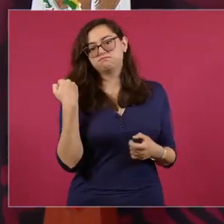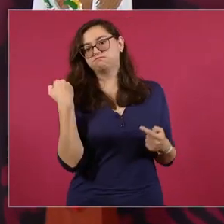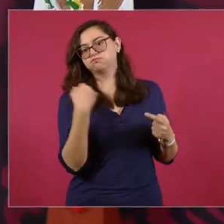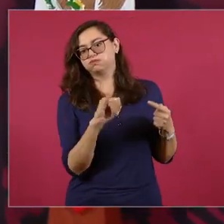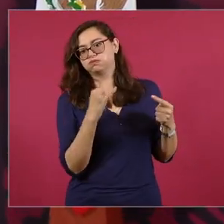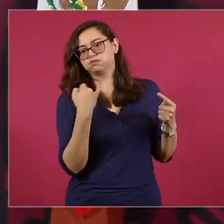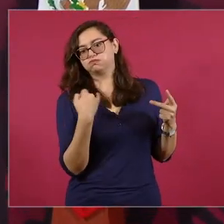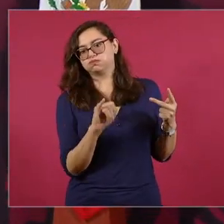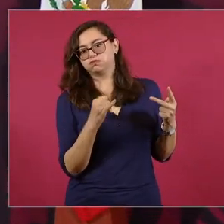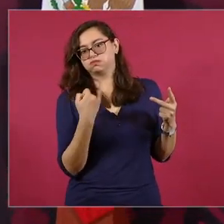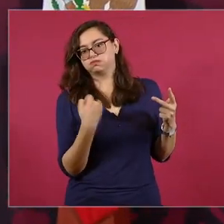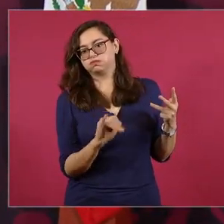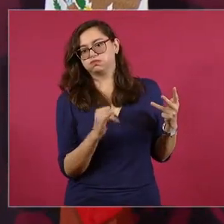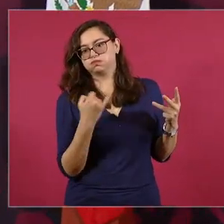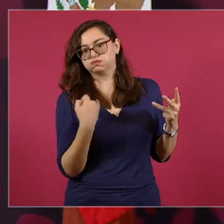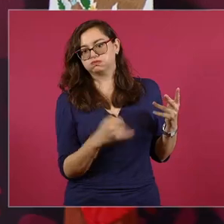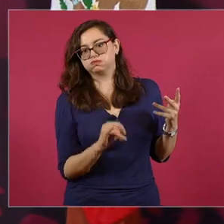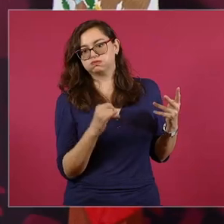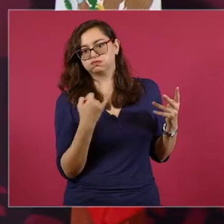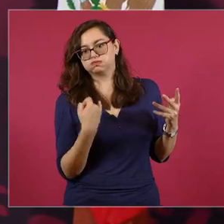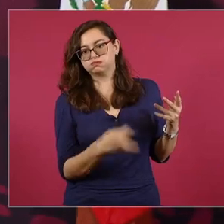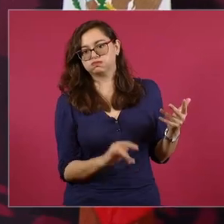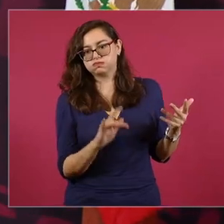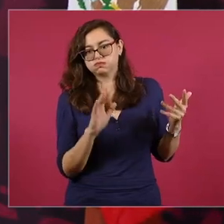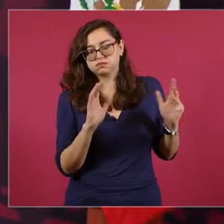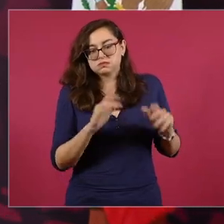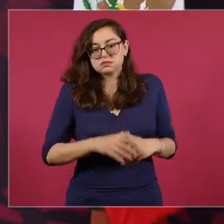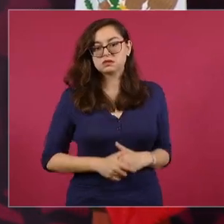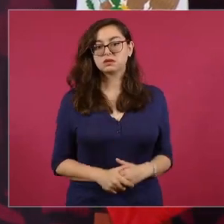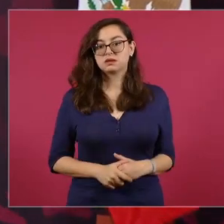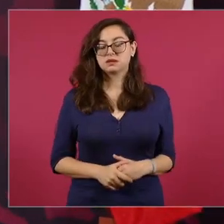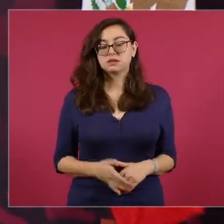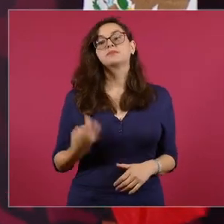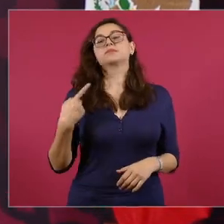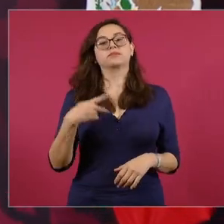pero si lo notan